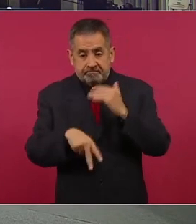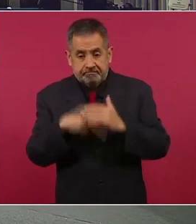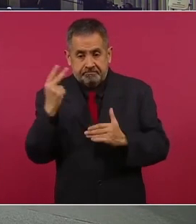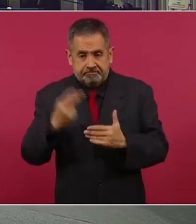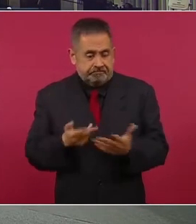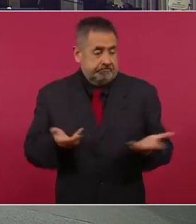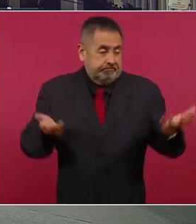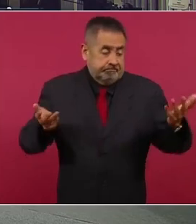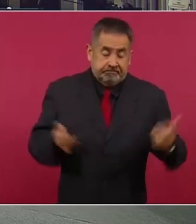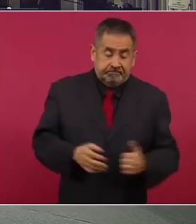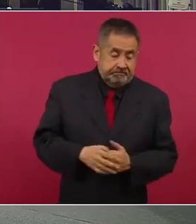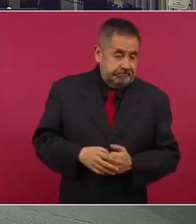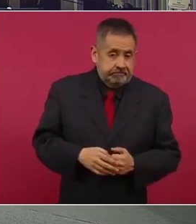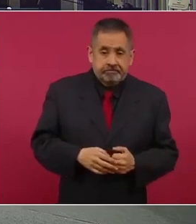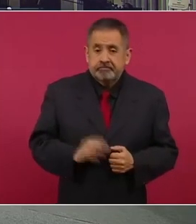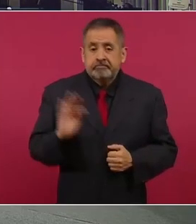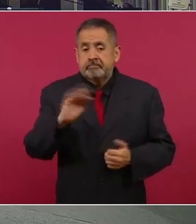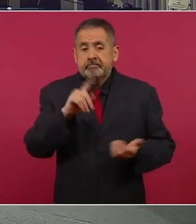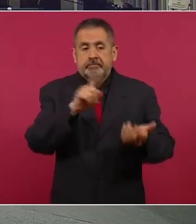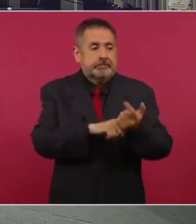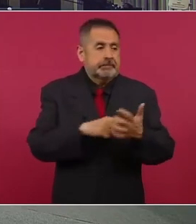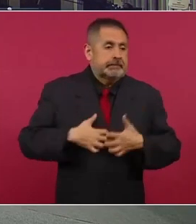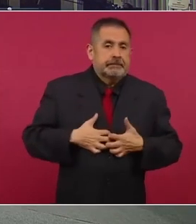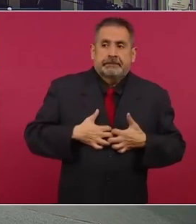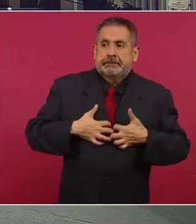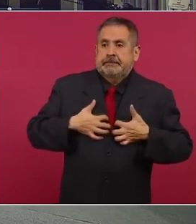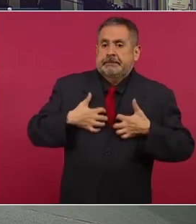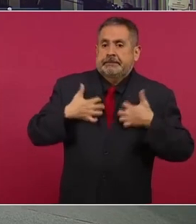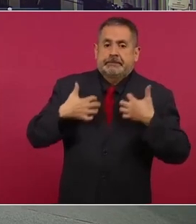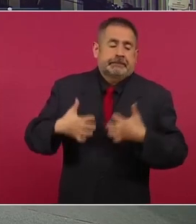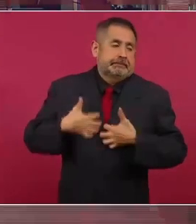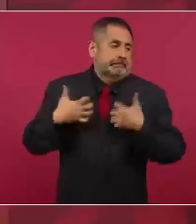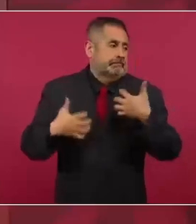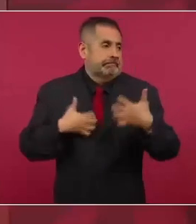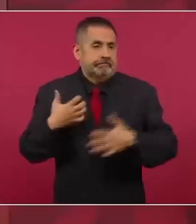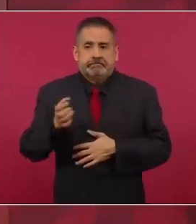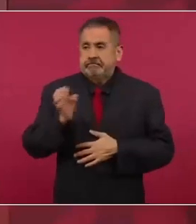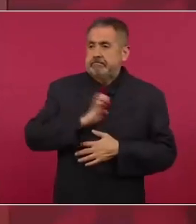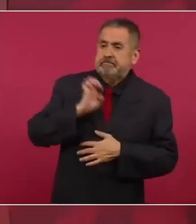si sólo lo que tienes es coraje, odio,